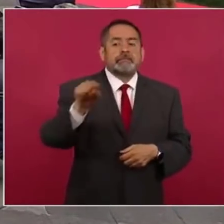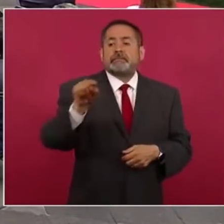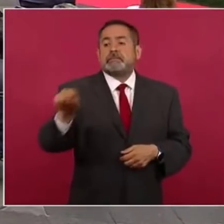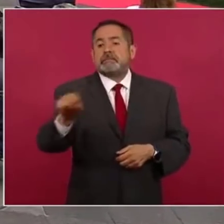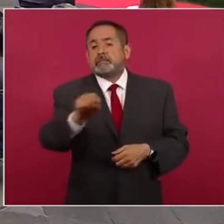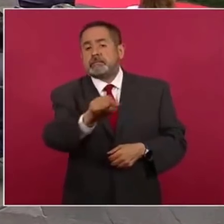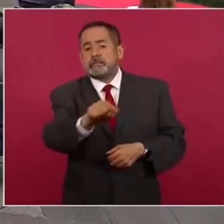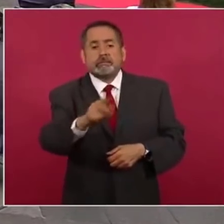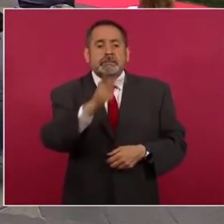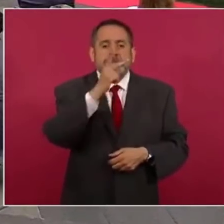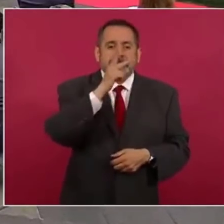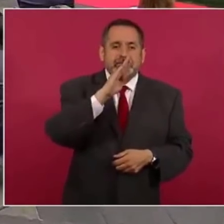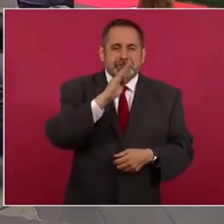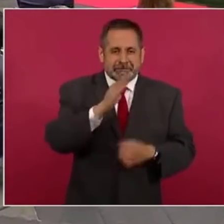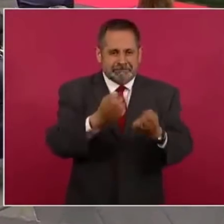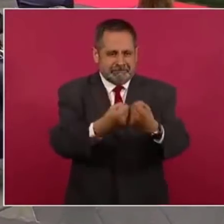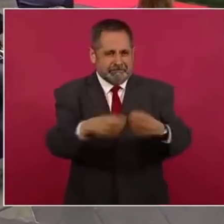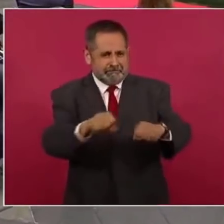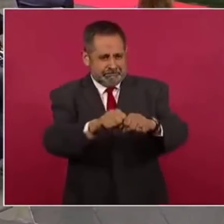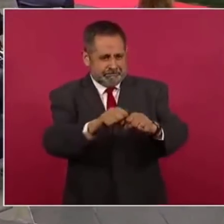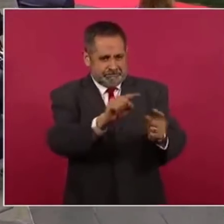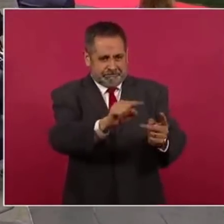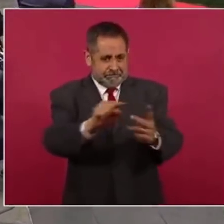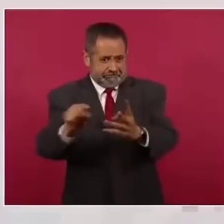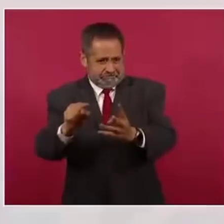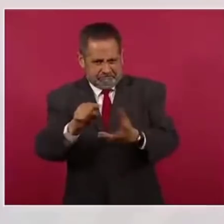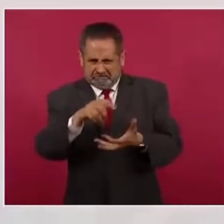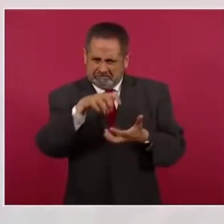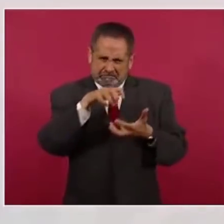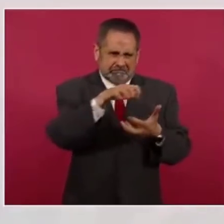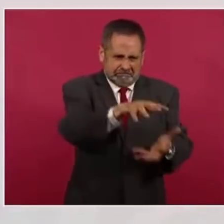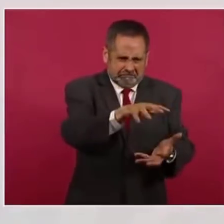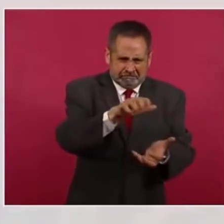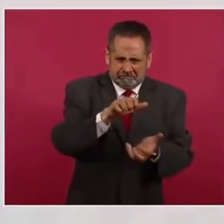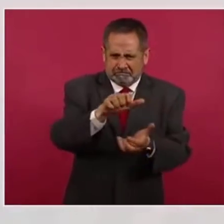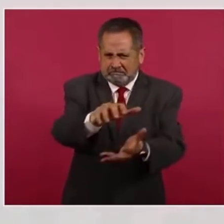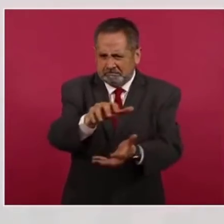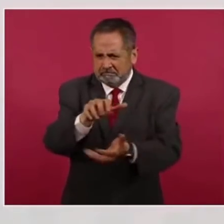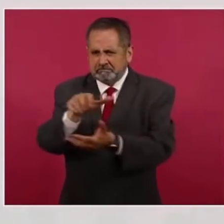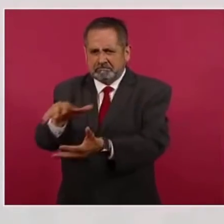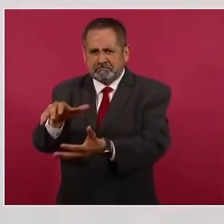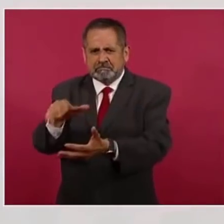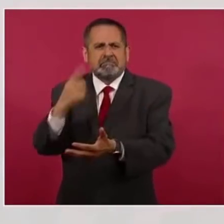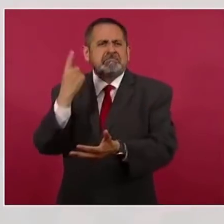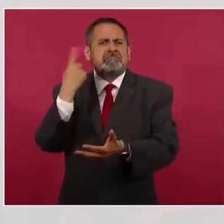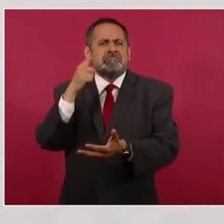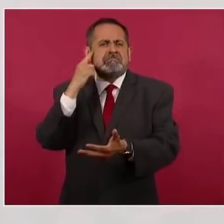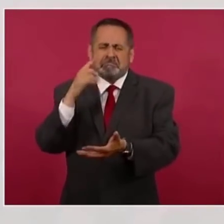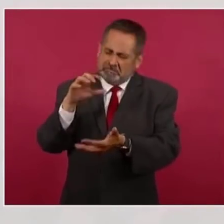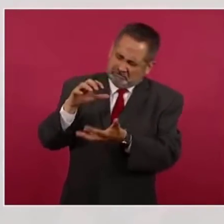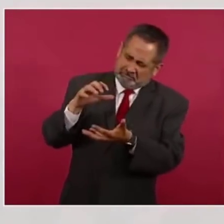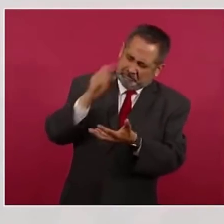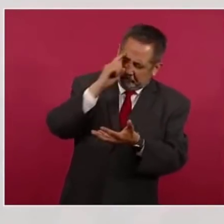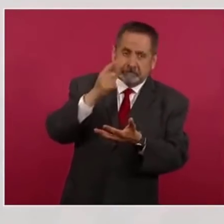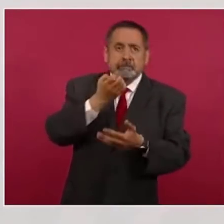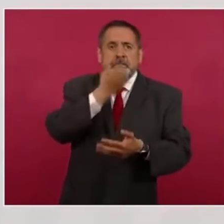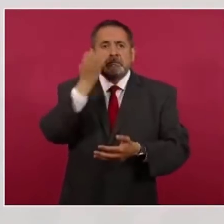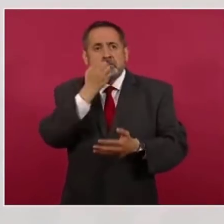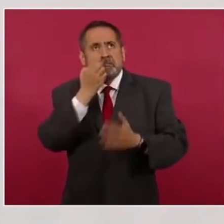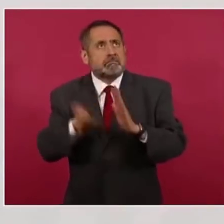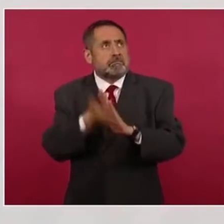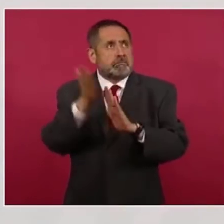de madres y padres de familia para el mantenimiento de las escuelas. Van a recibir